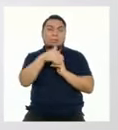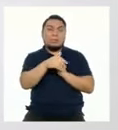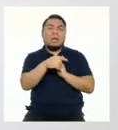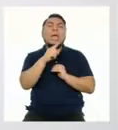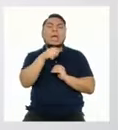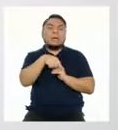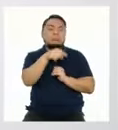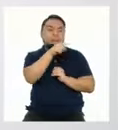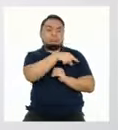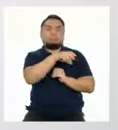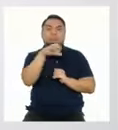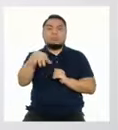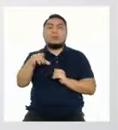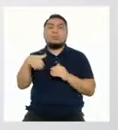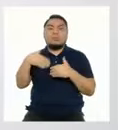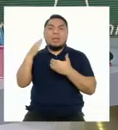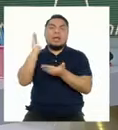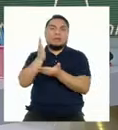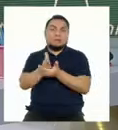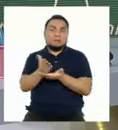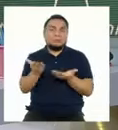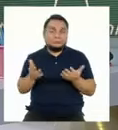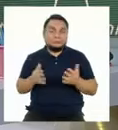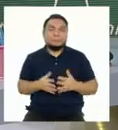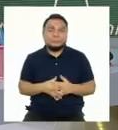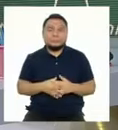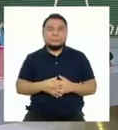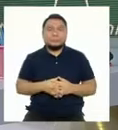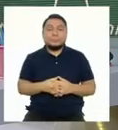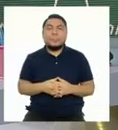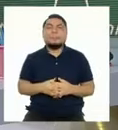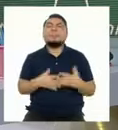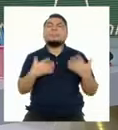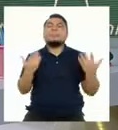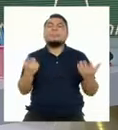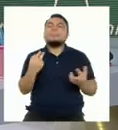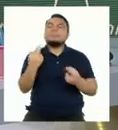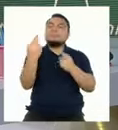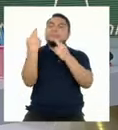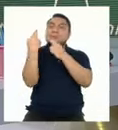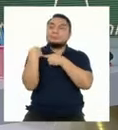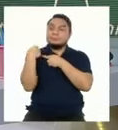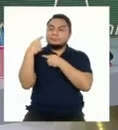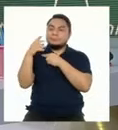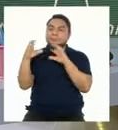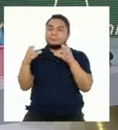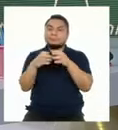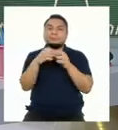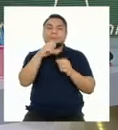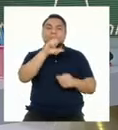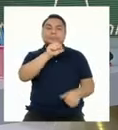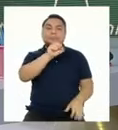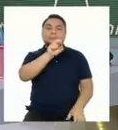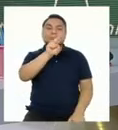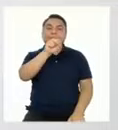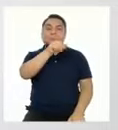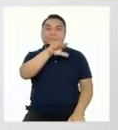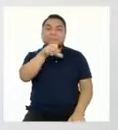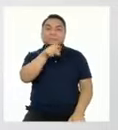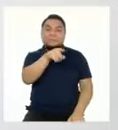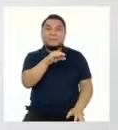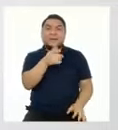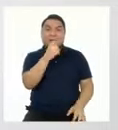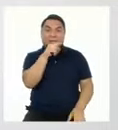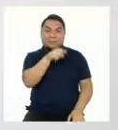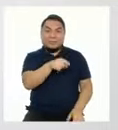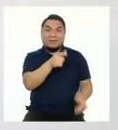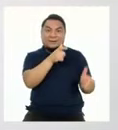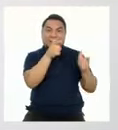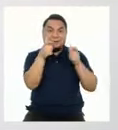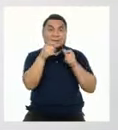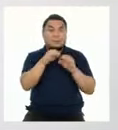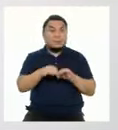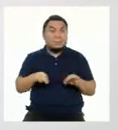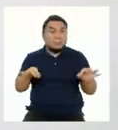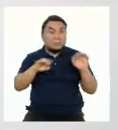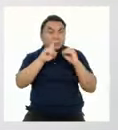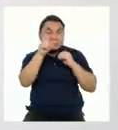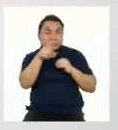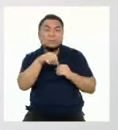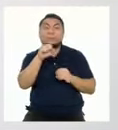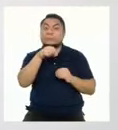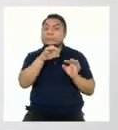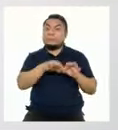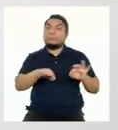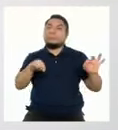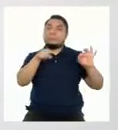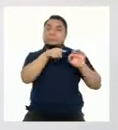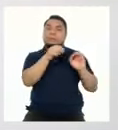a las empresas prestadoras de servicios. ¿Y el rol que cumple la SUNAS es muy importante? Sí, es importante.